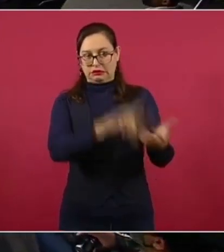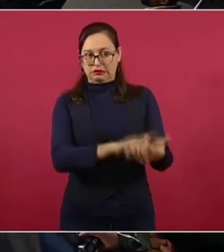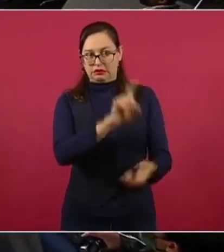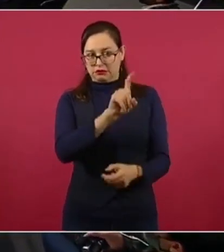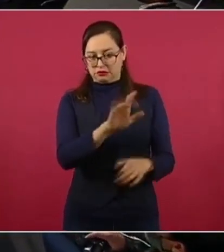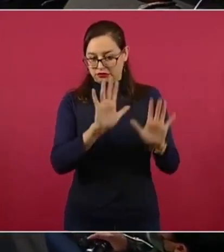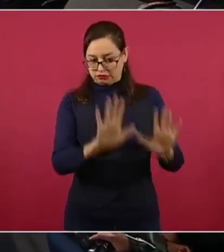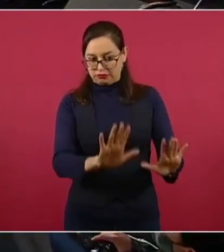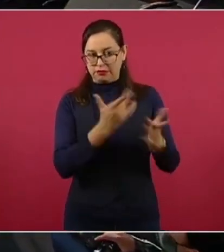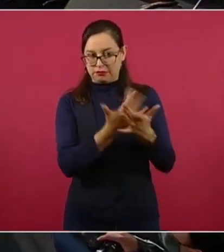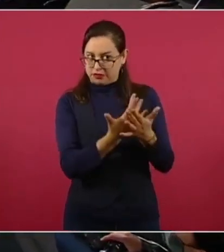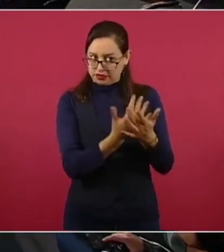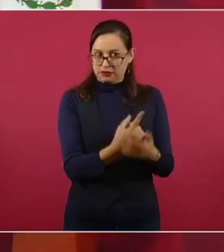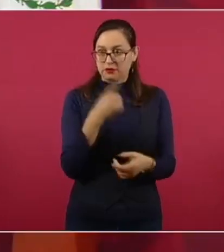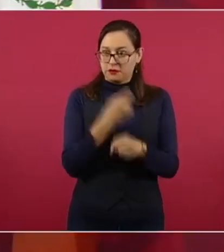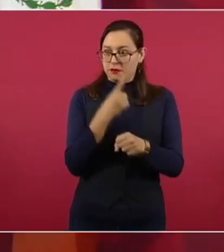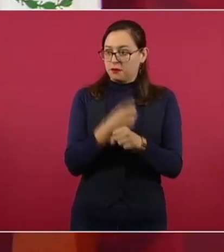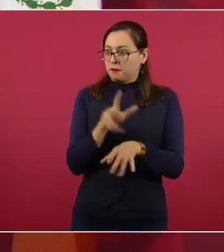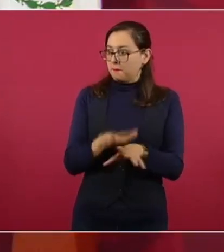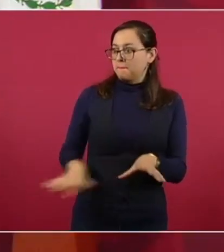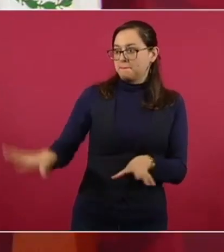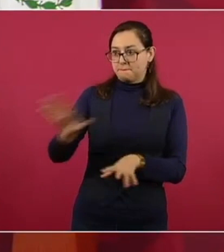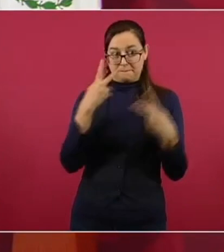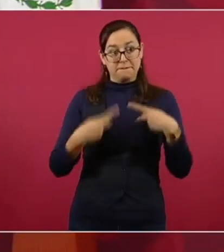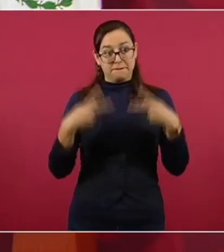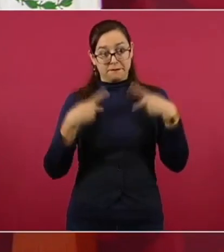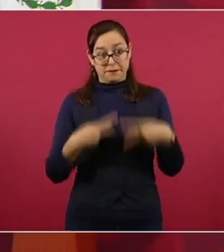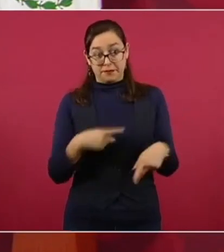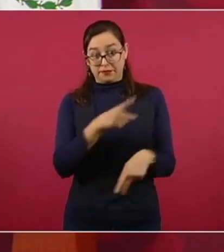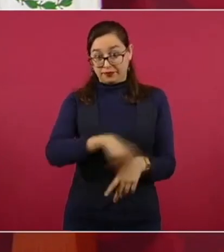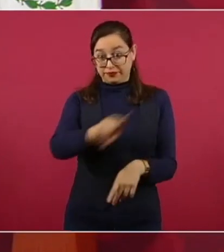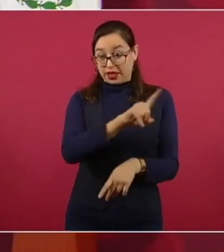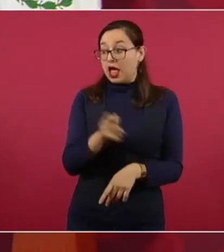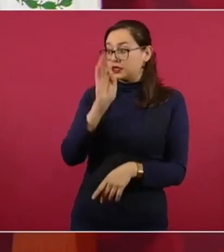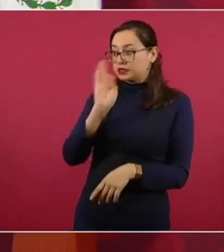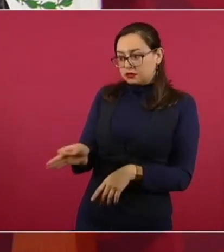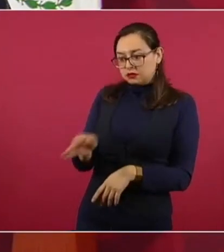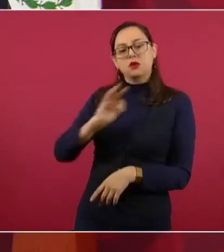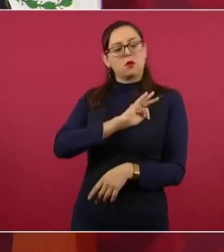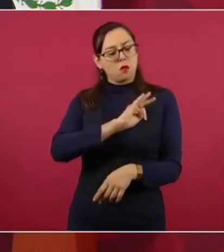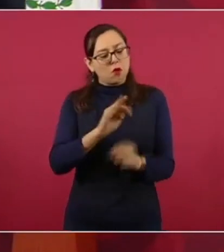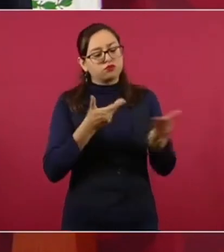vean tan afectadas. Hay dos